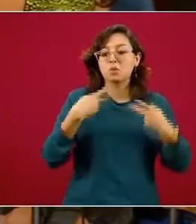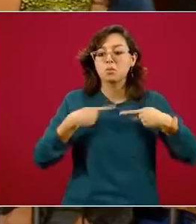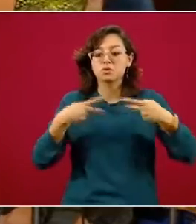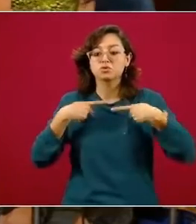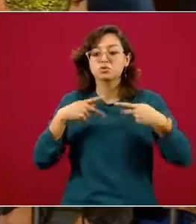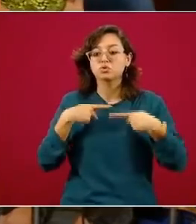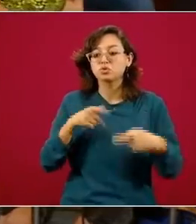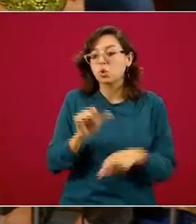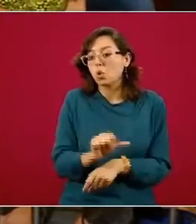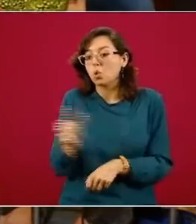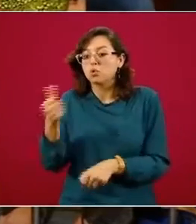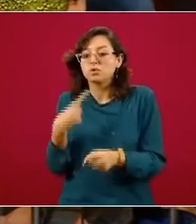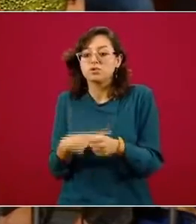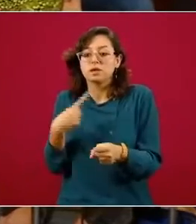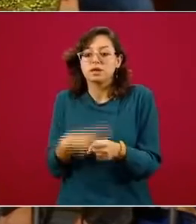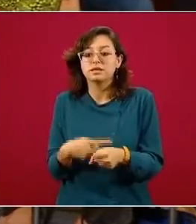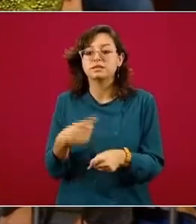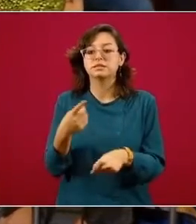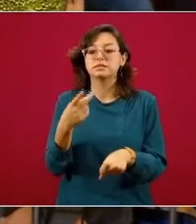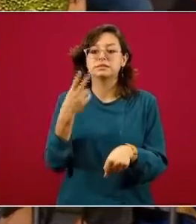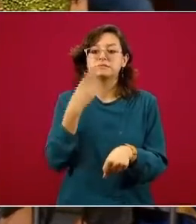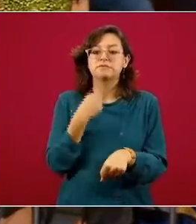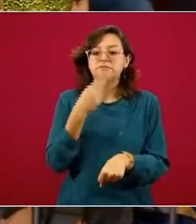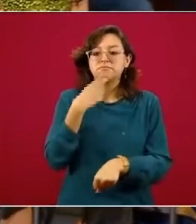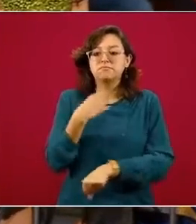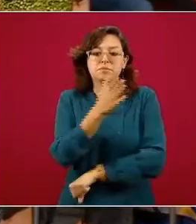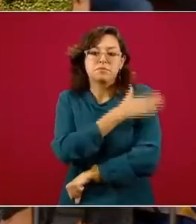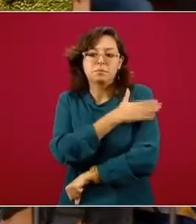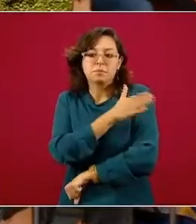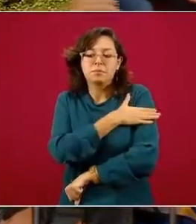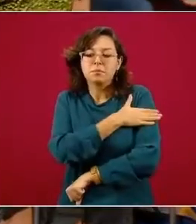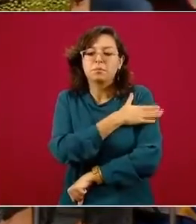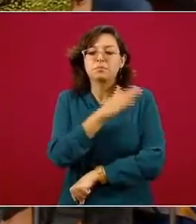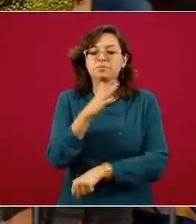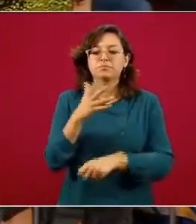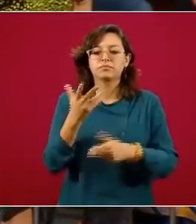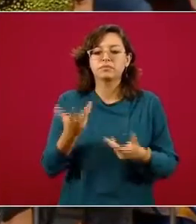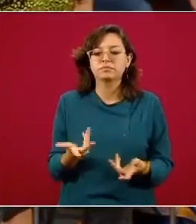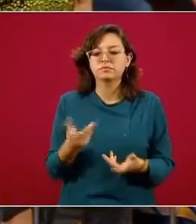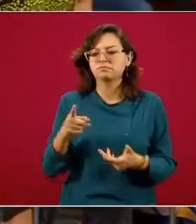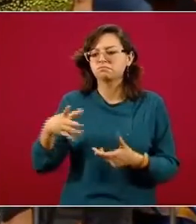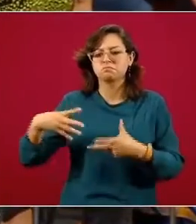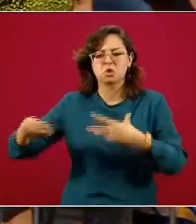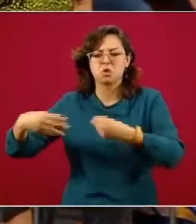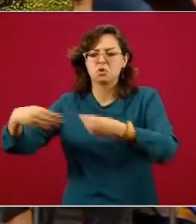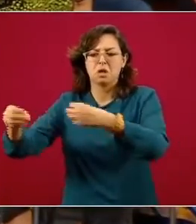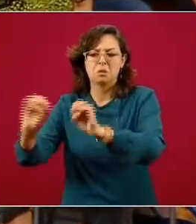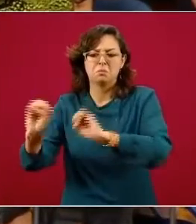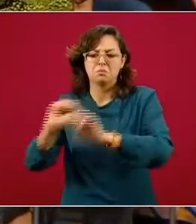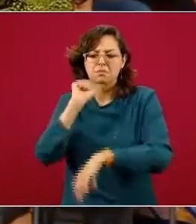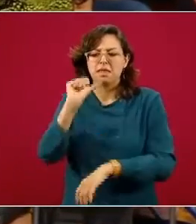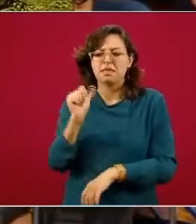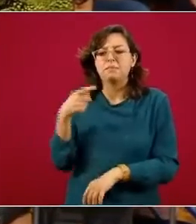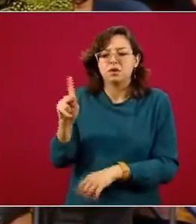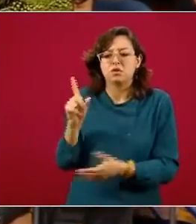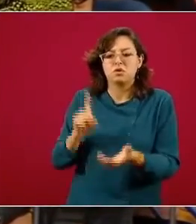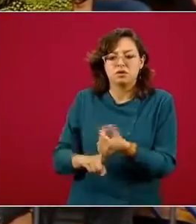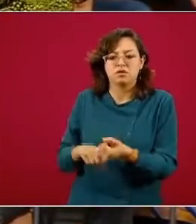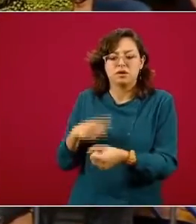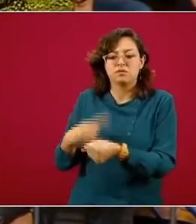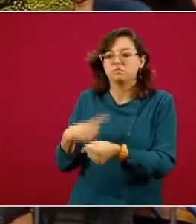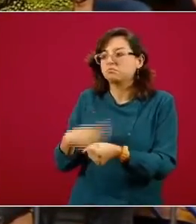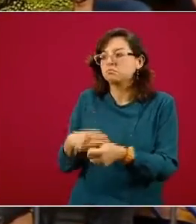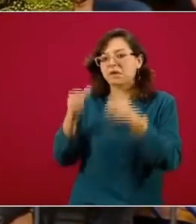que tienen diabetes, hipertensión, enfermedades no transmisibles, pues, se hayan visto